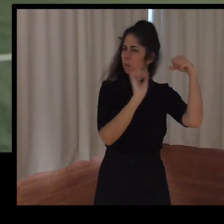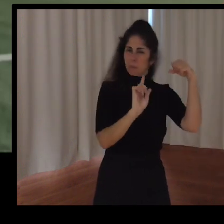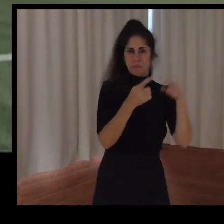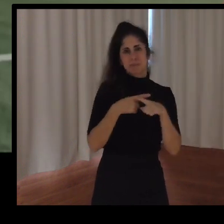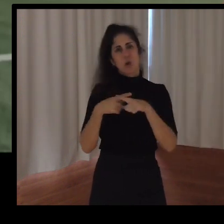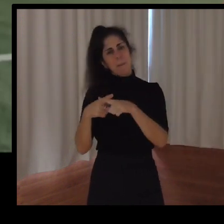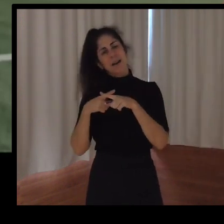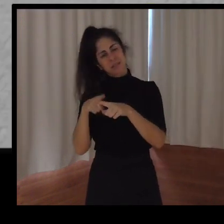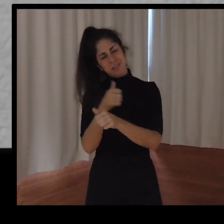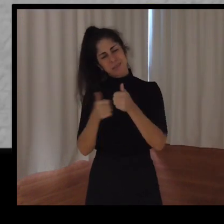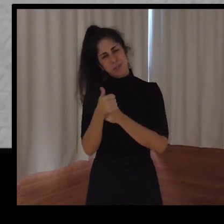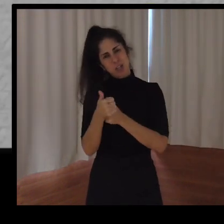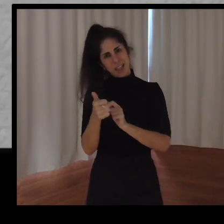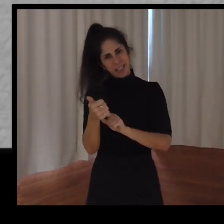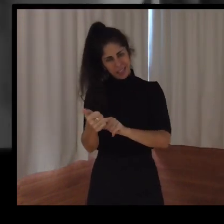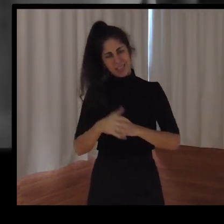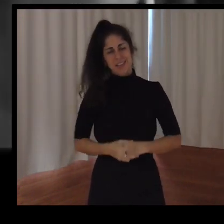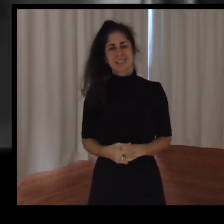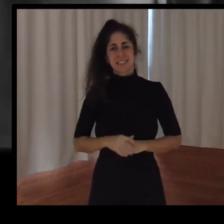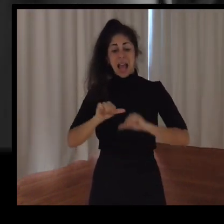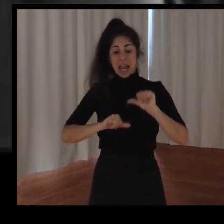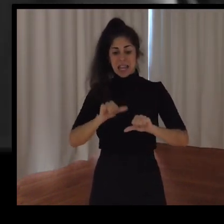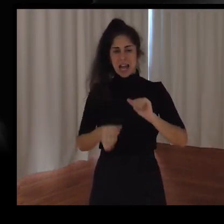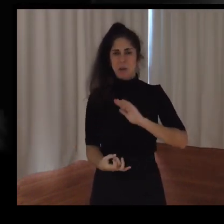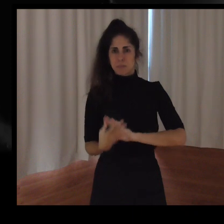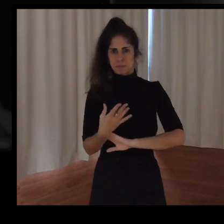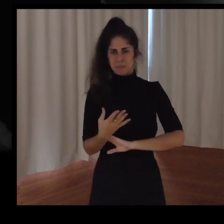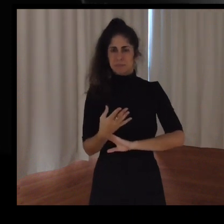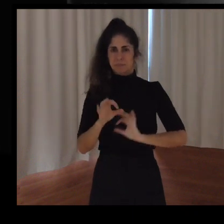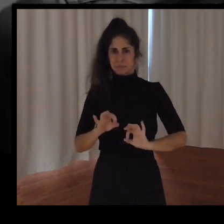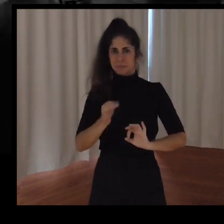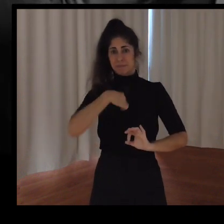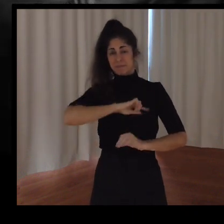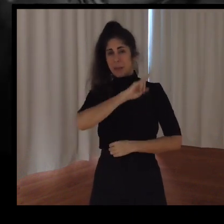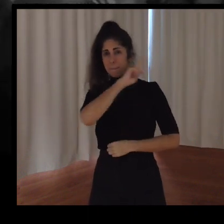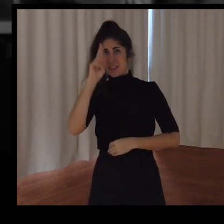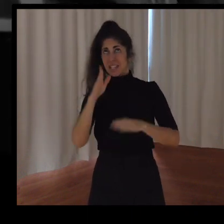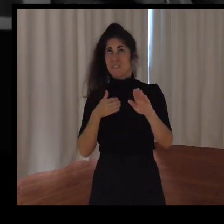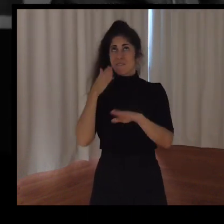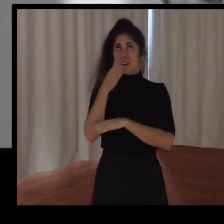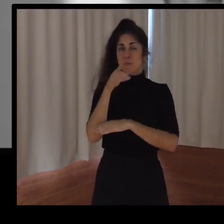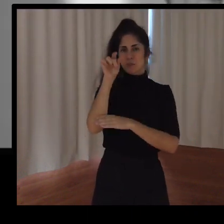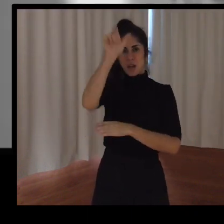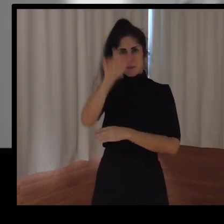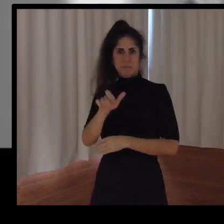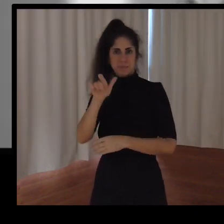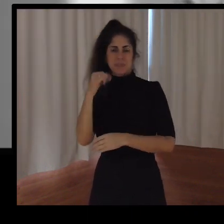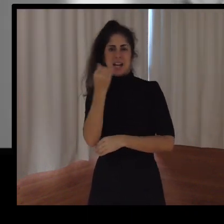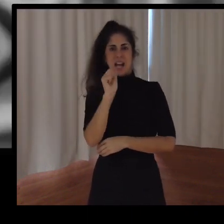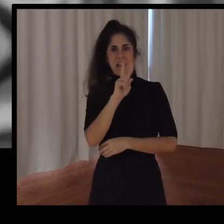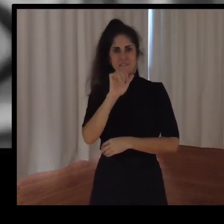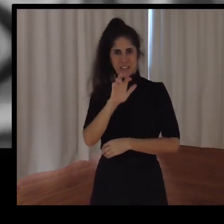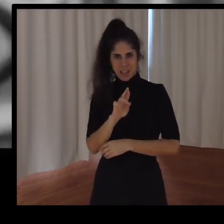la Liga Genuín. Fuimos a Madrid, fuimos a ver a Javier Tebas y nos vio cara de